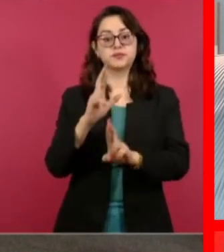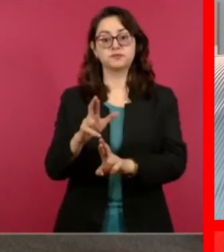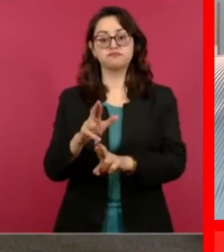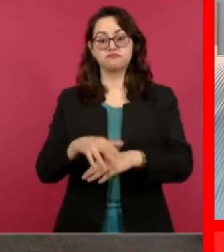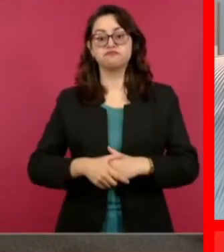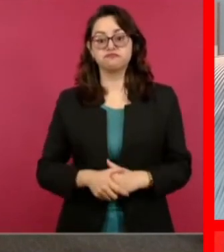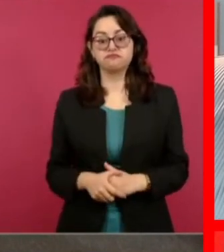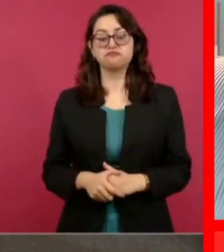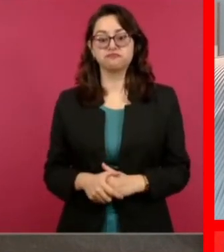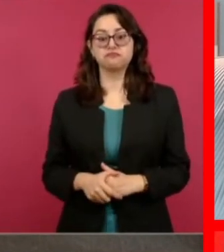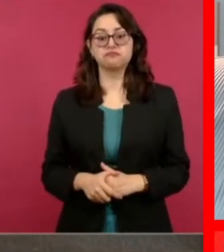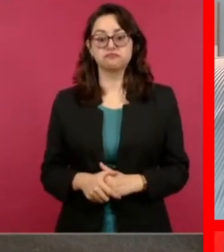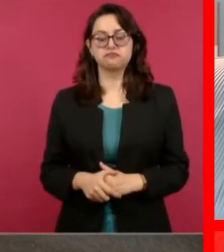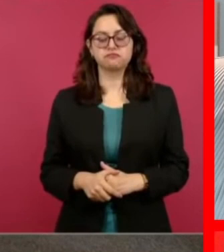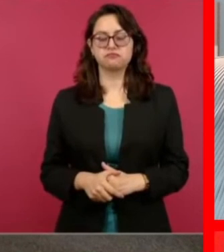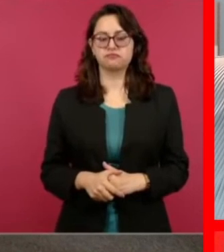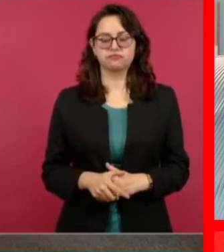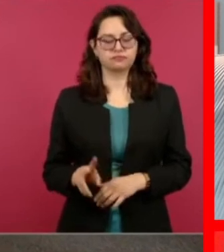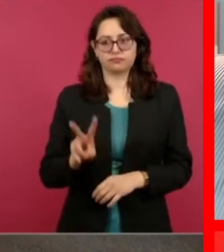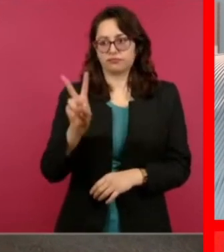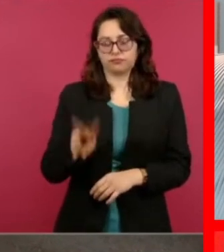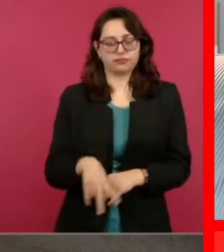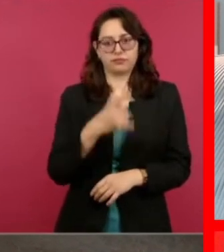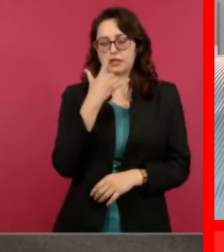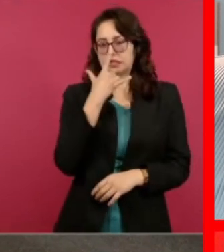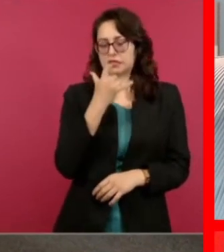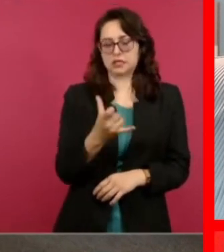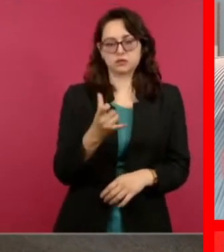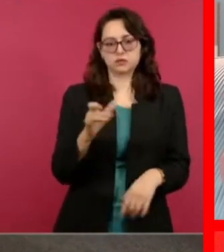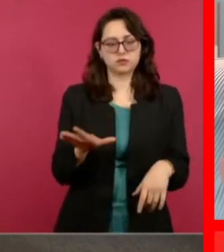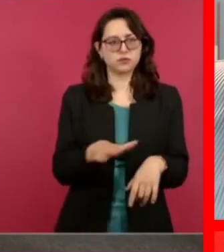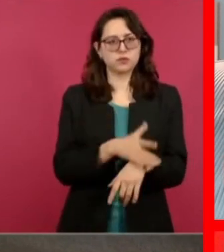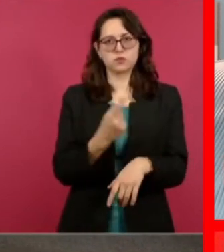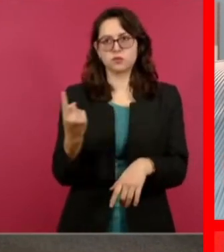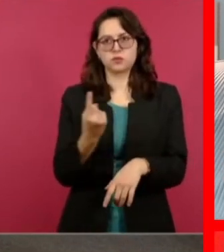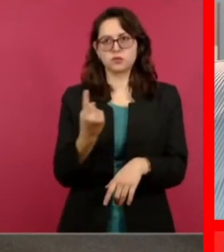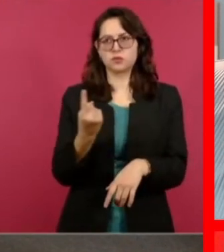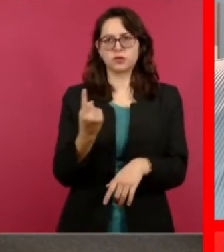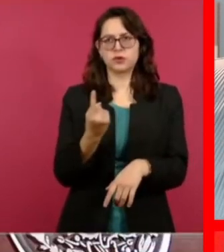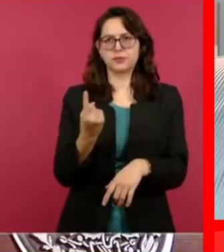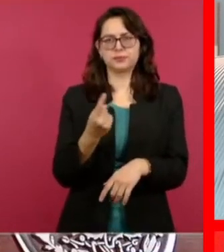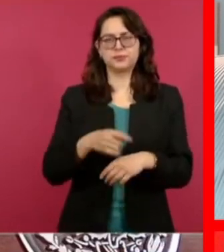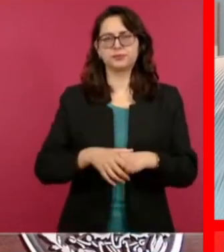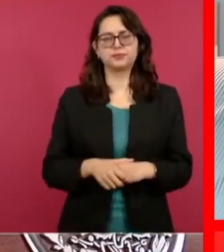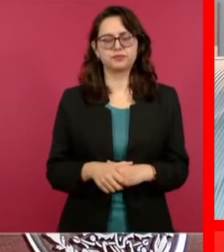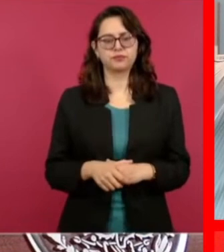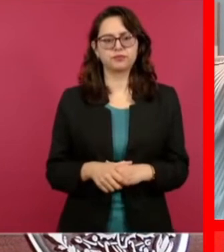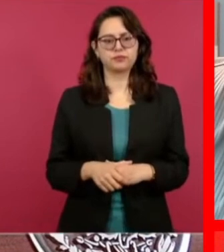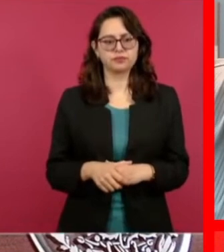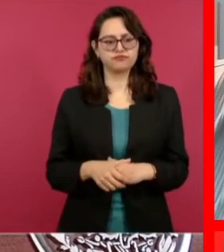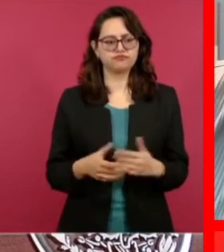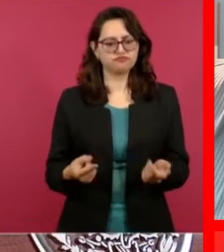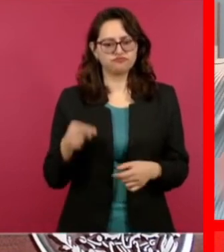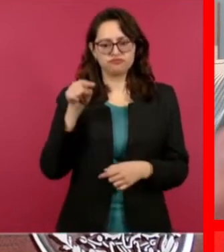cómo se extiende una